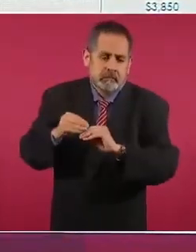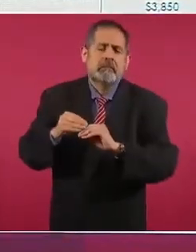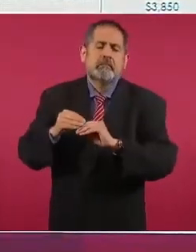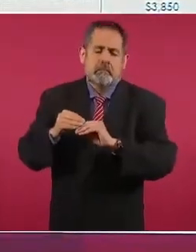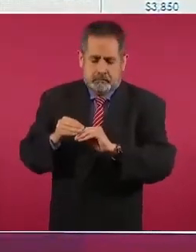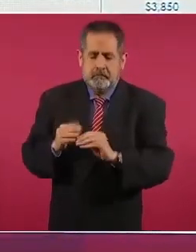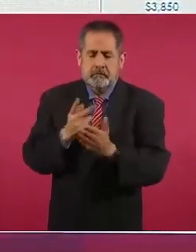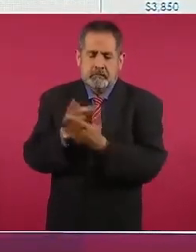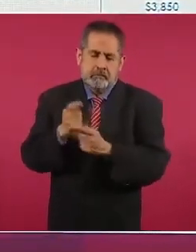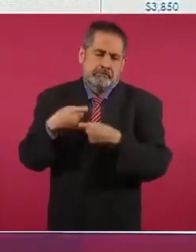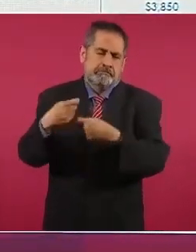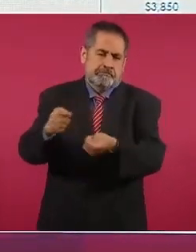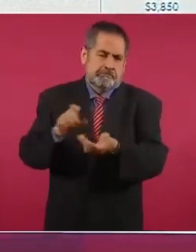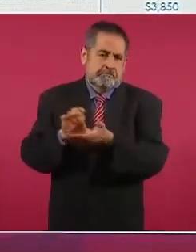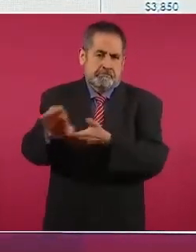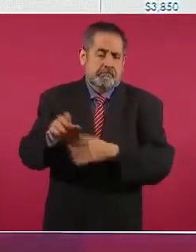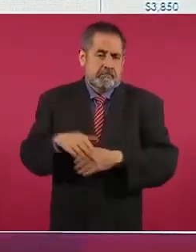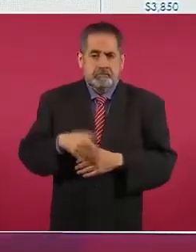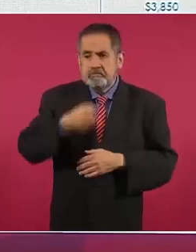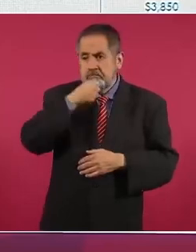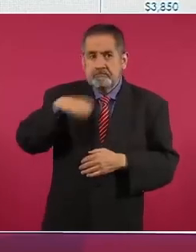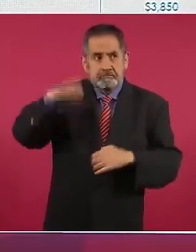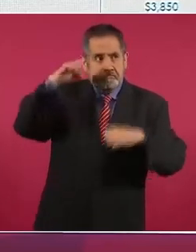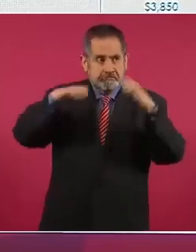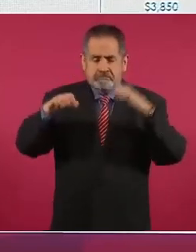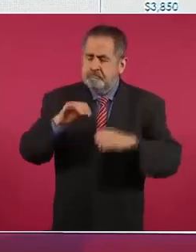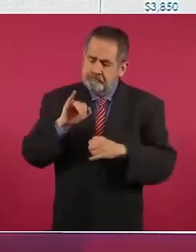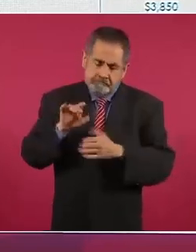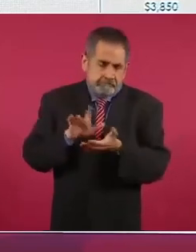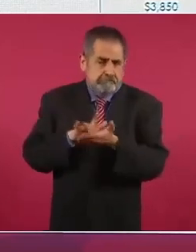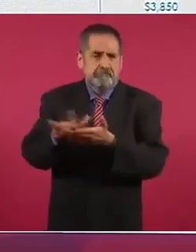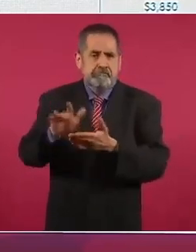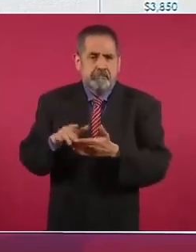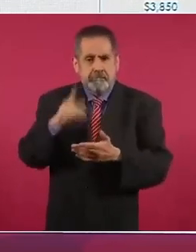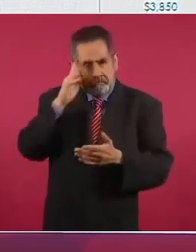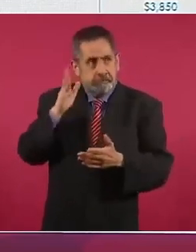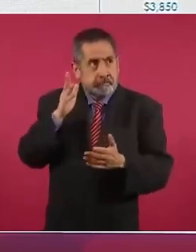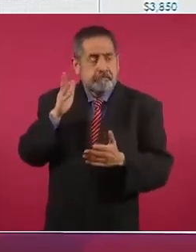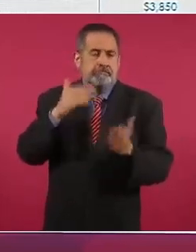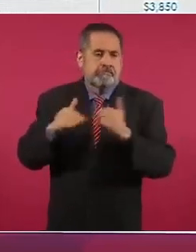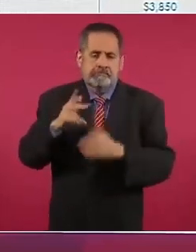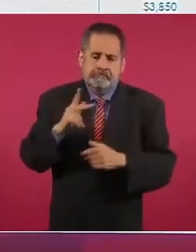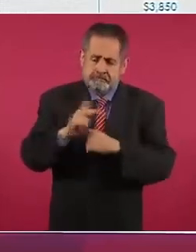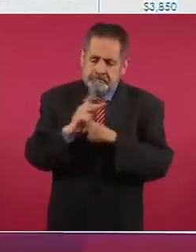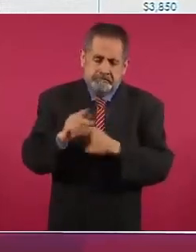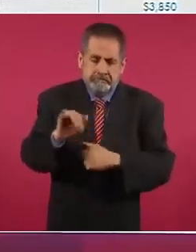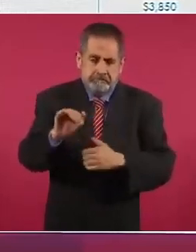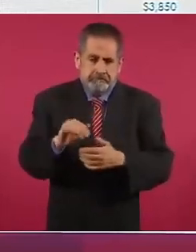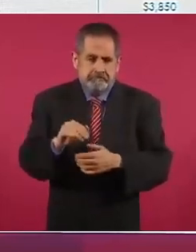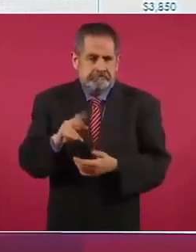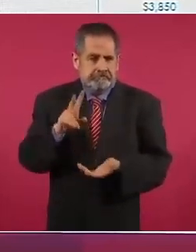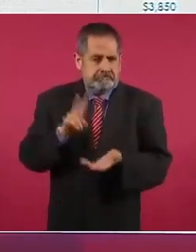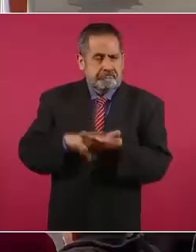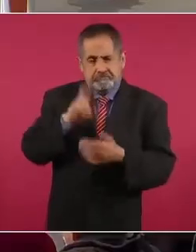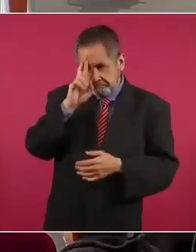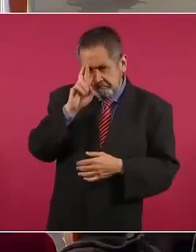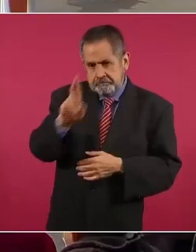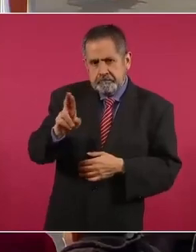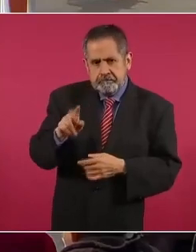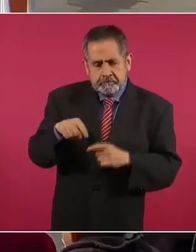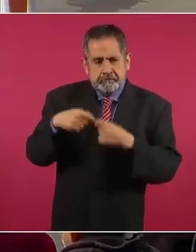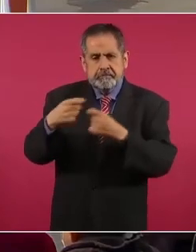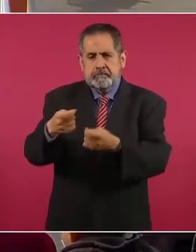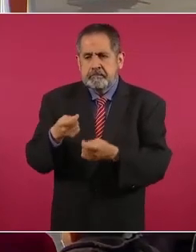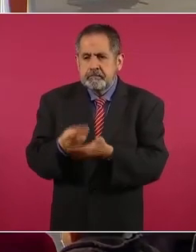los mayores por el desarrollo de nuestro país. Y merecen tener un poco de